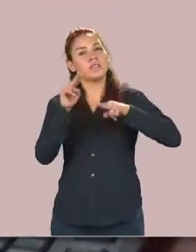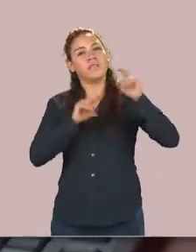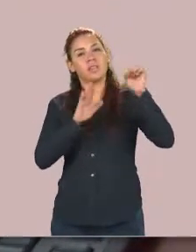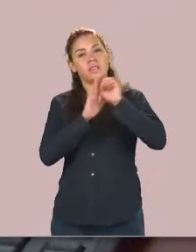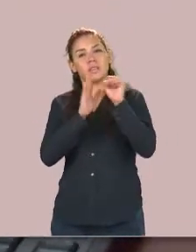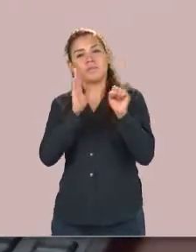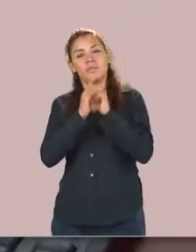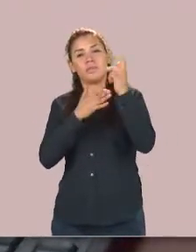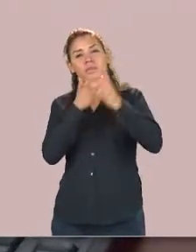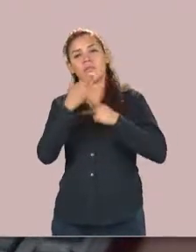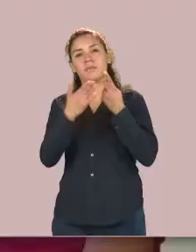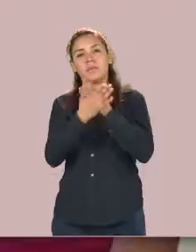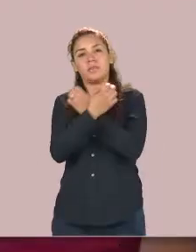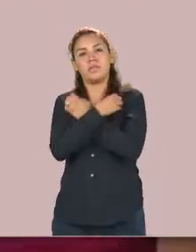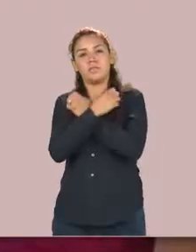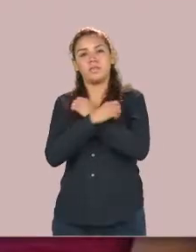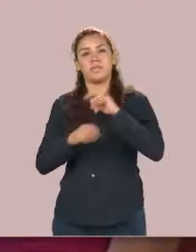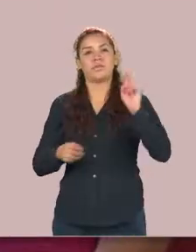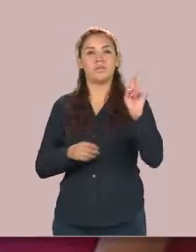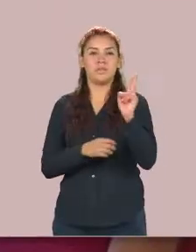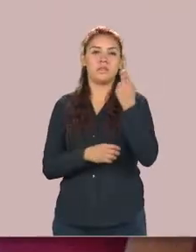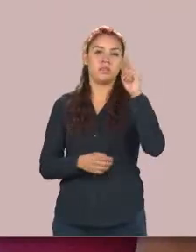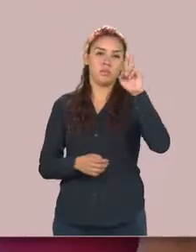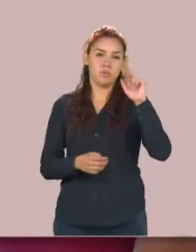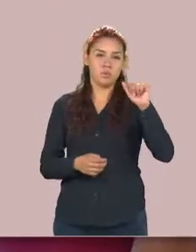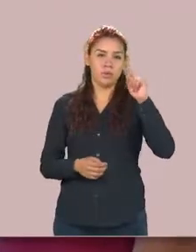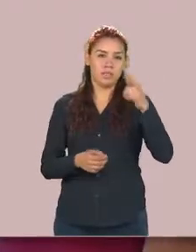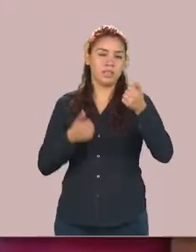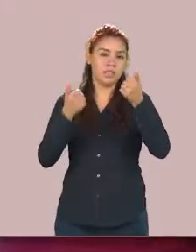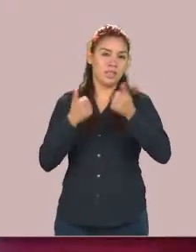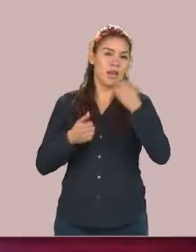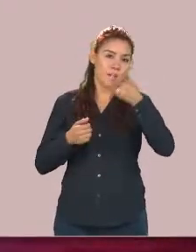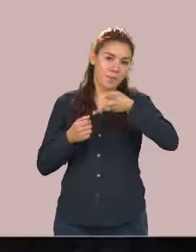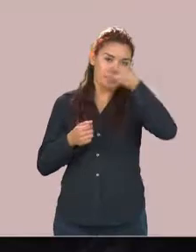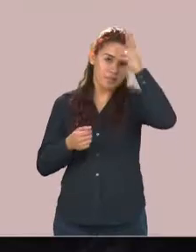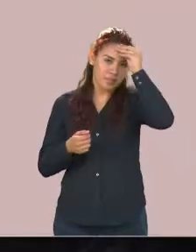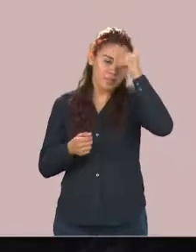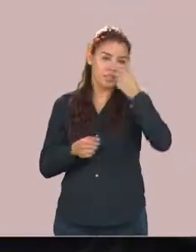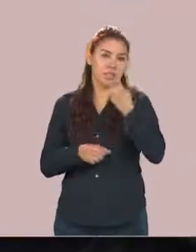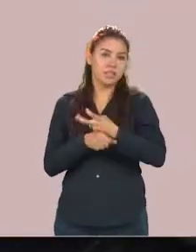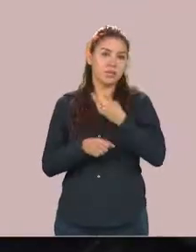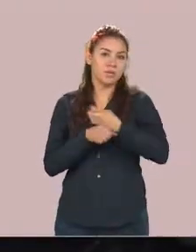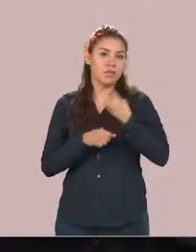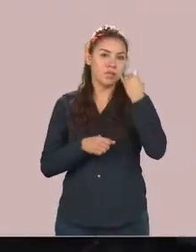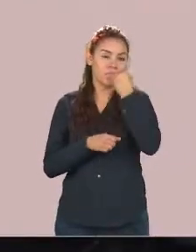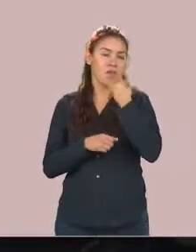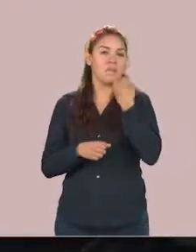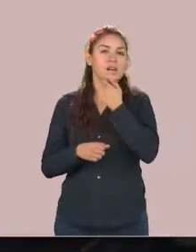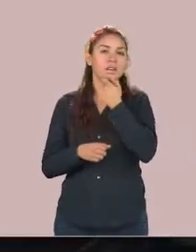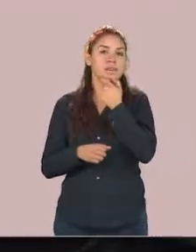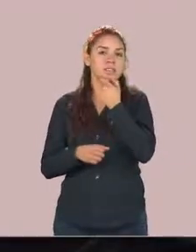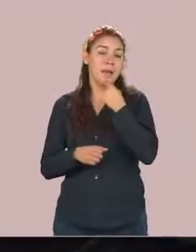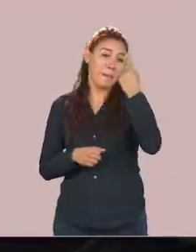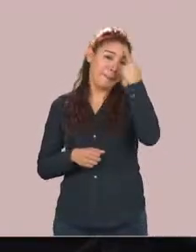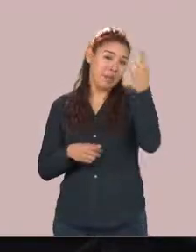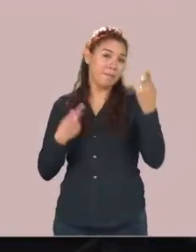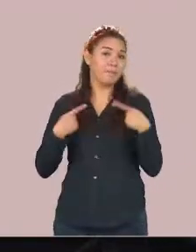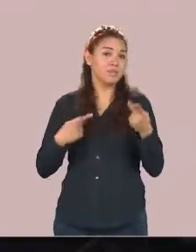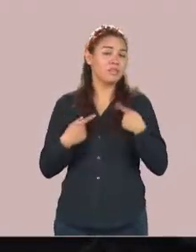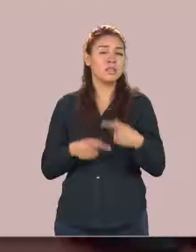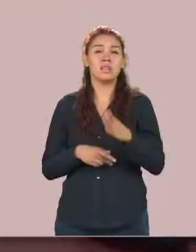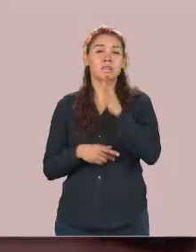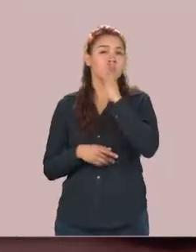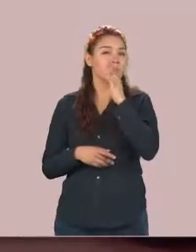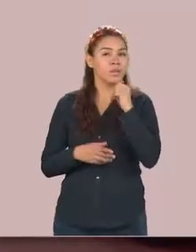Universidad Autónoma de Tamaulipas, está el aprendizaje de un segundo idioma. Para quienes no tengan la posibilidad de asistir al aula